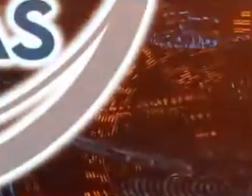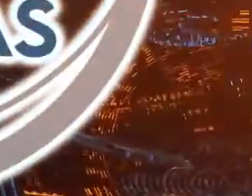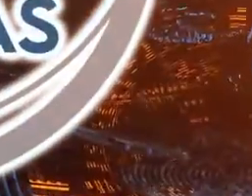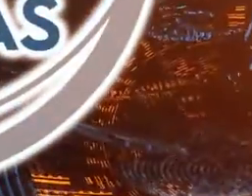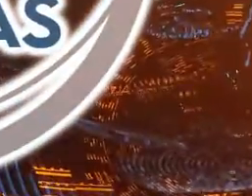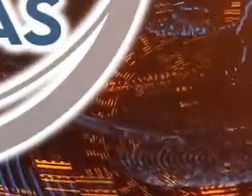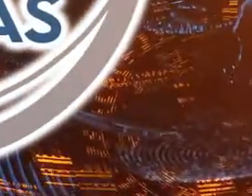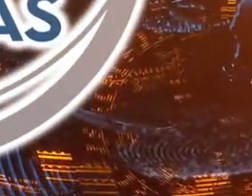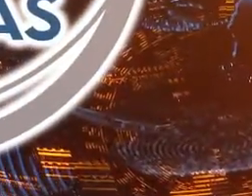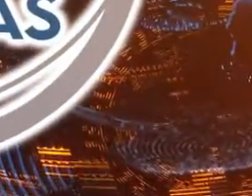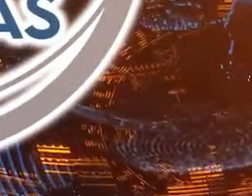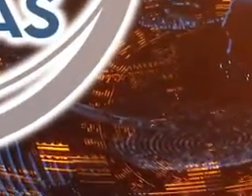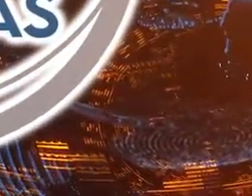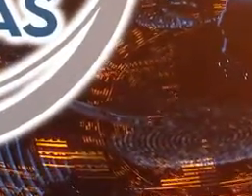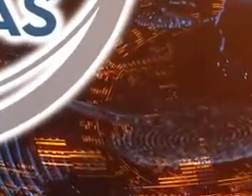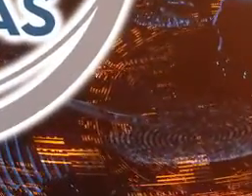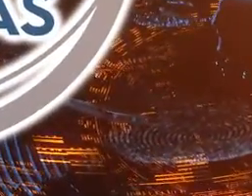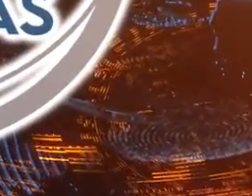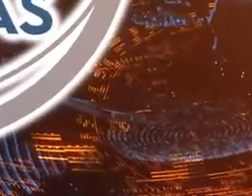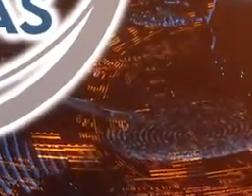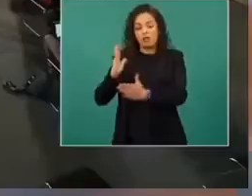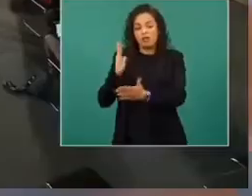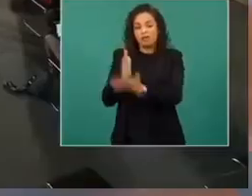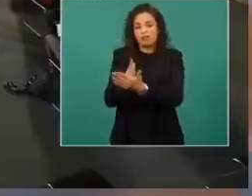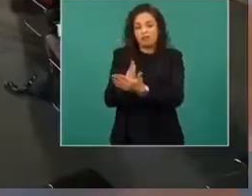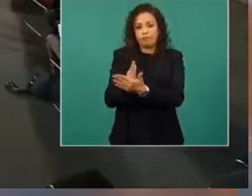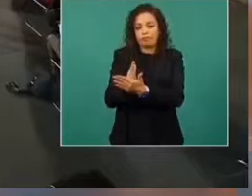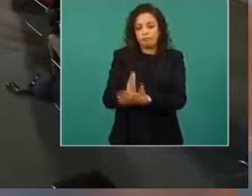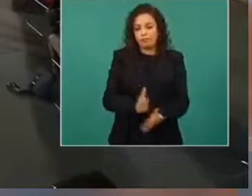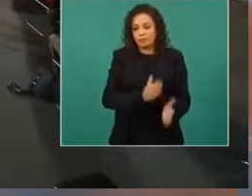Enfoque en la voz de los que son noticia.